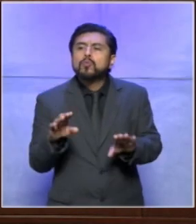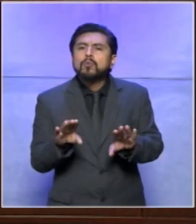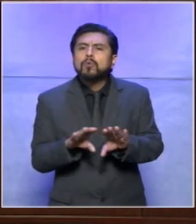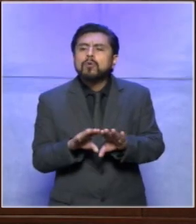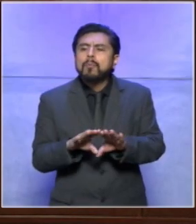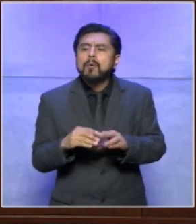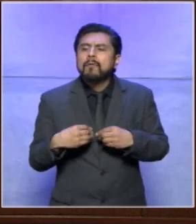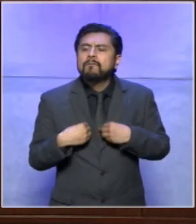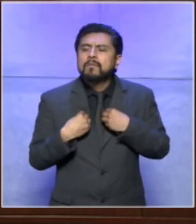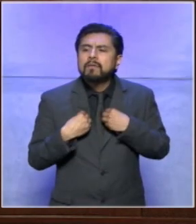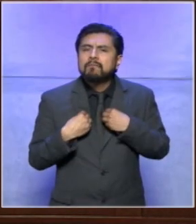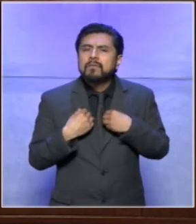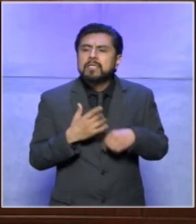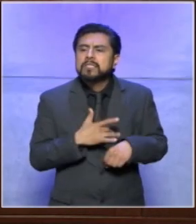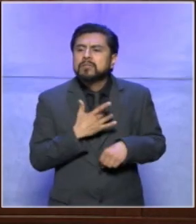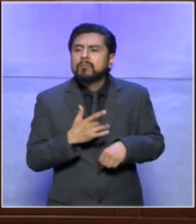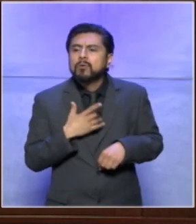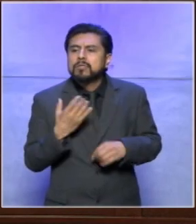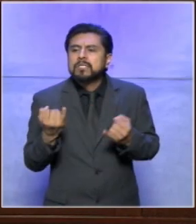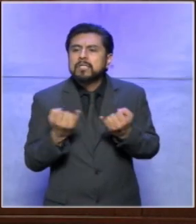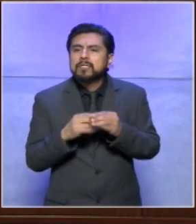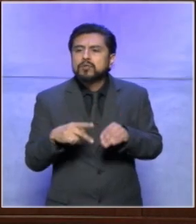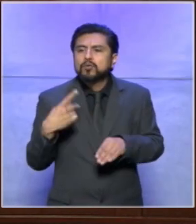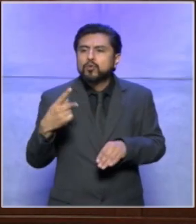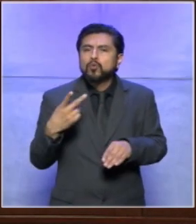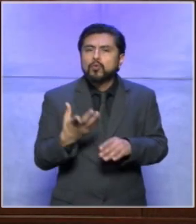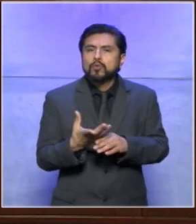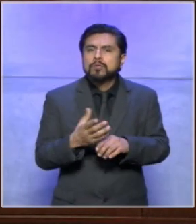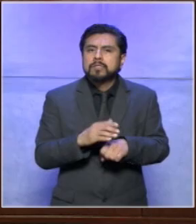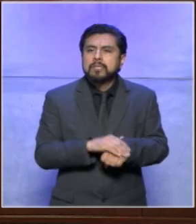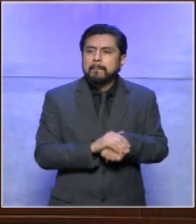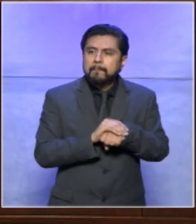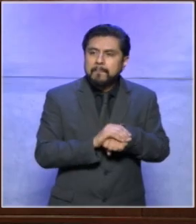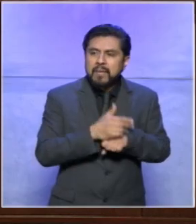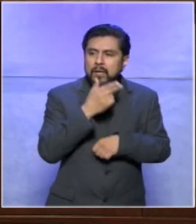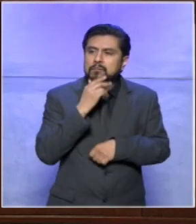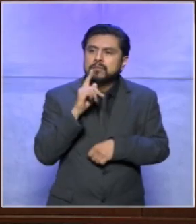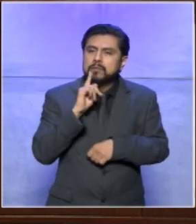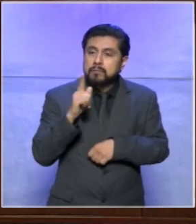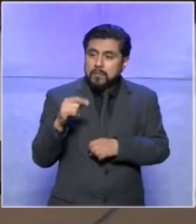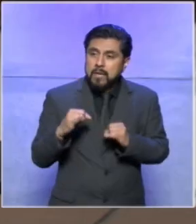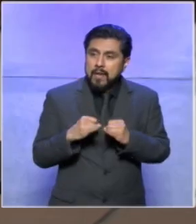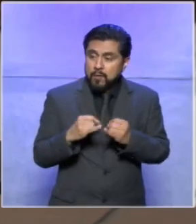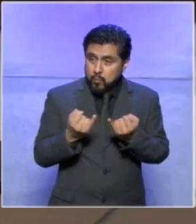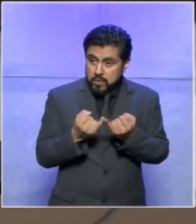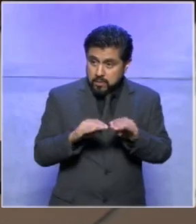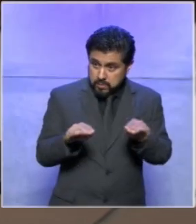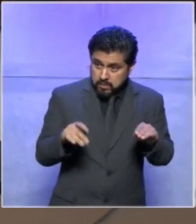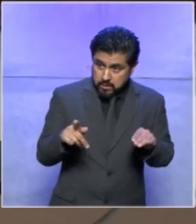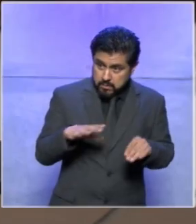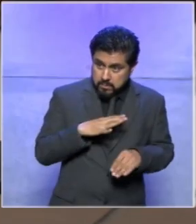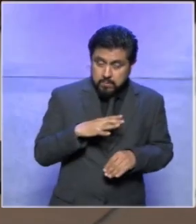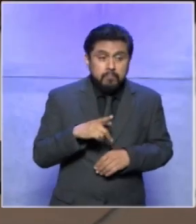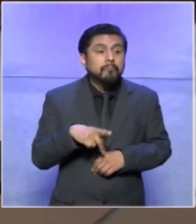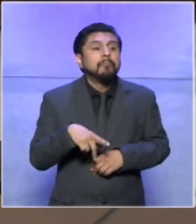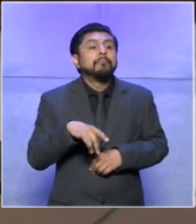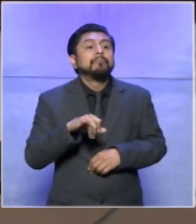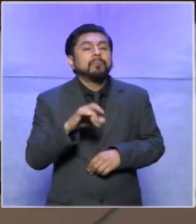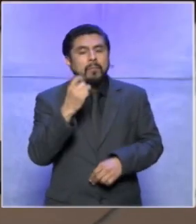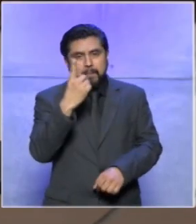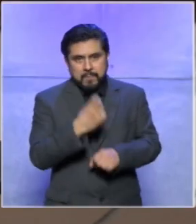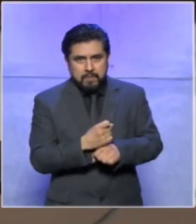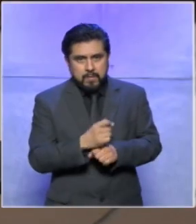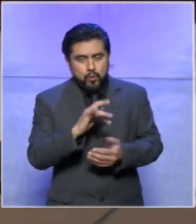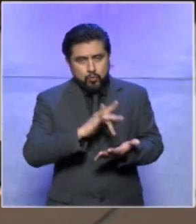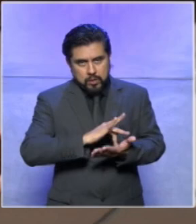igualdad entre tus amigas y entre tus amigos bueno pues primero que nada me gustaría agradecer